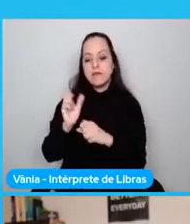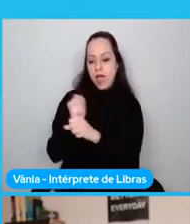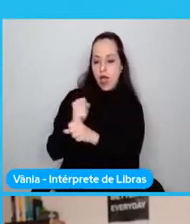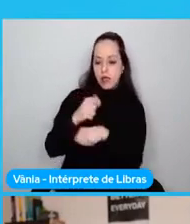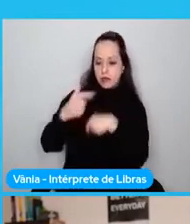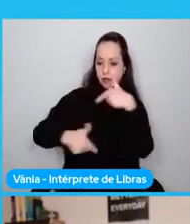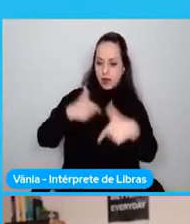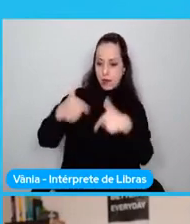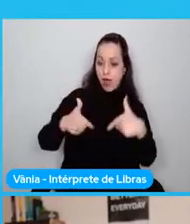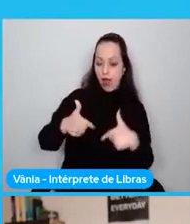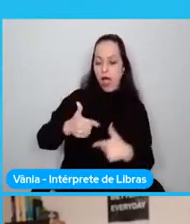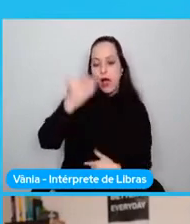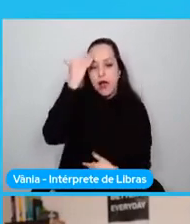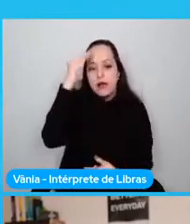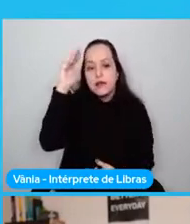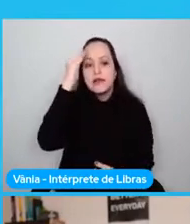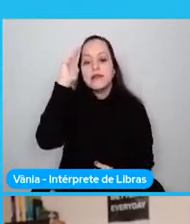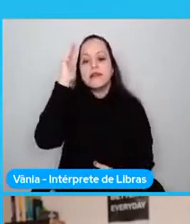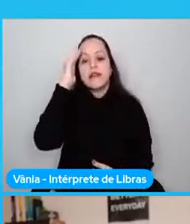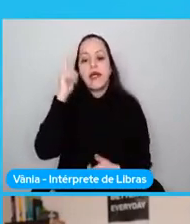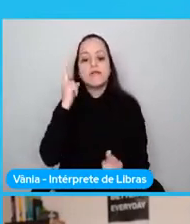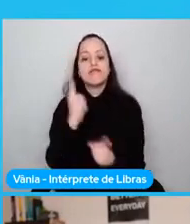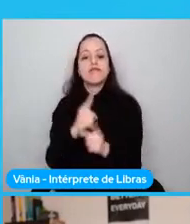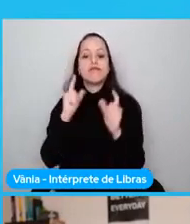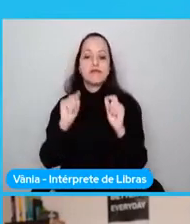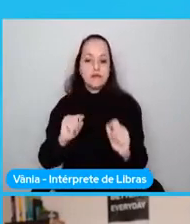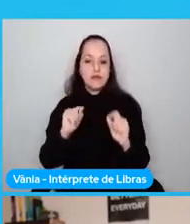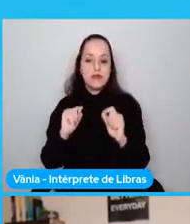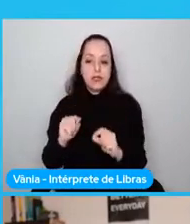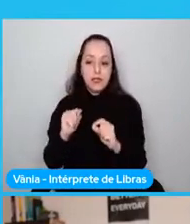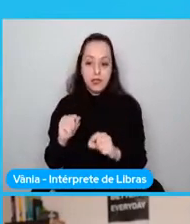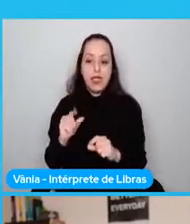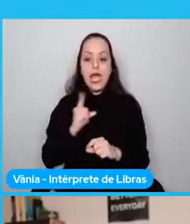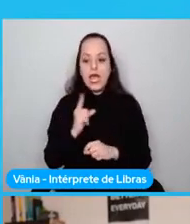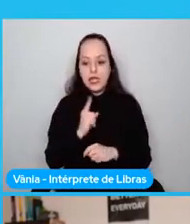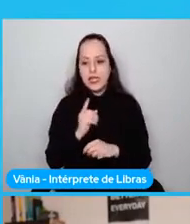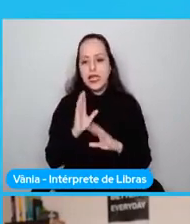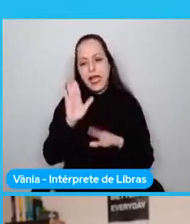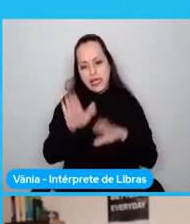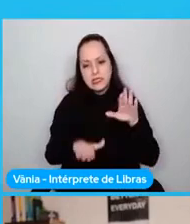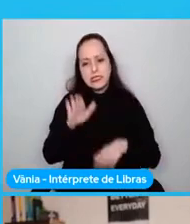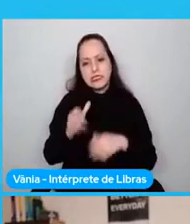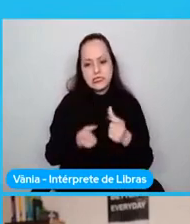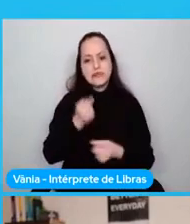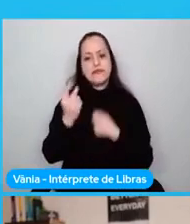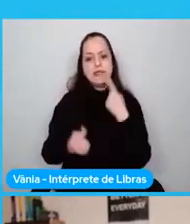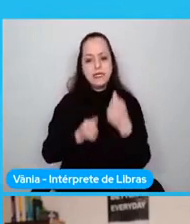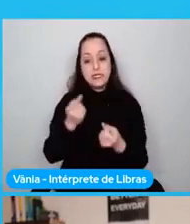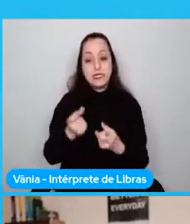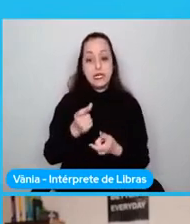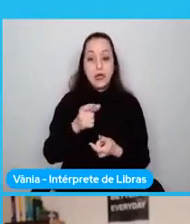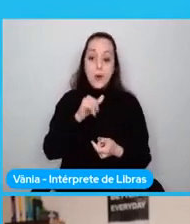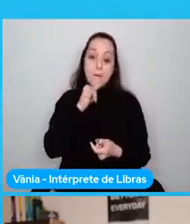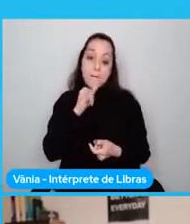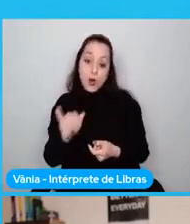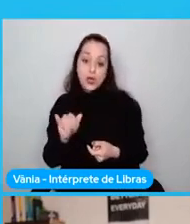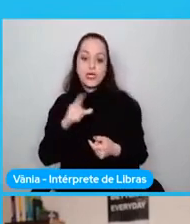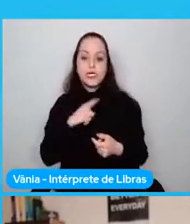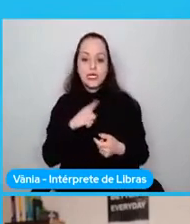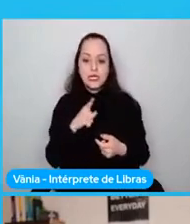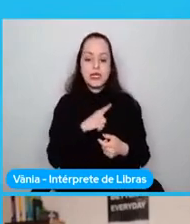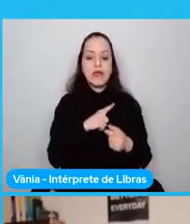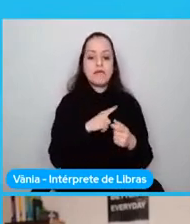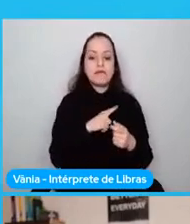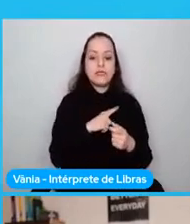entender, pueden saber que son pocas las veces cuando diferentes vendors se han